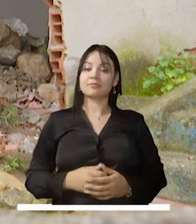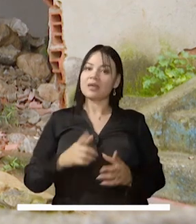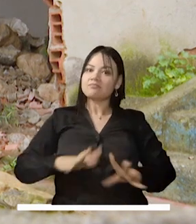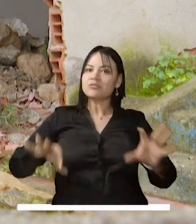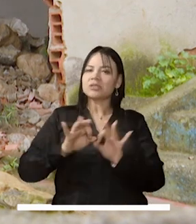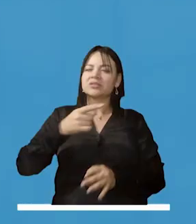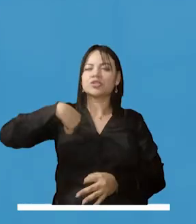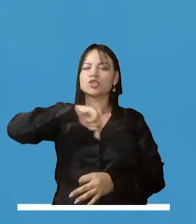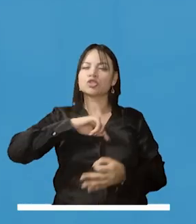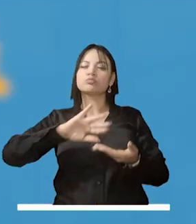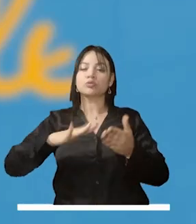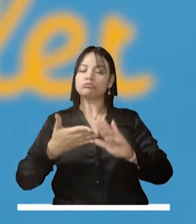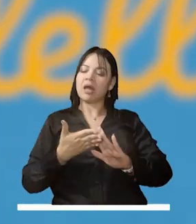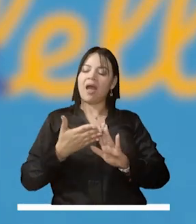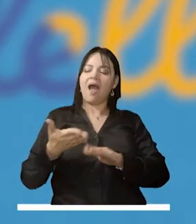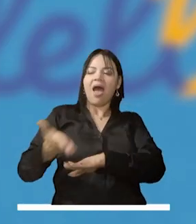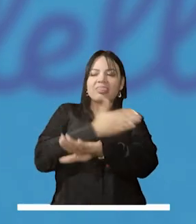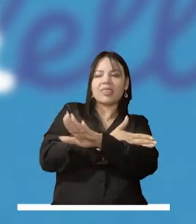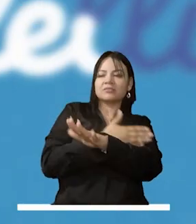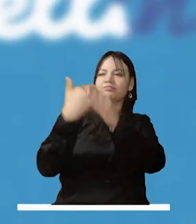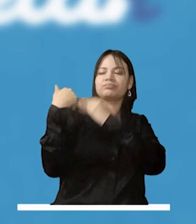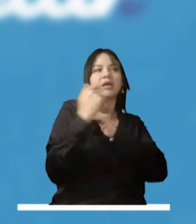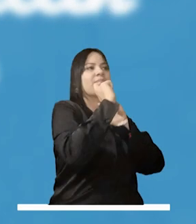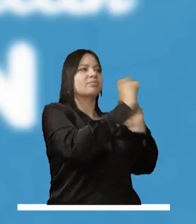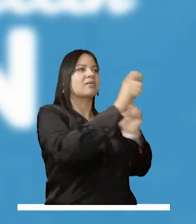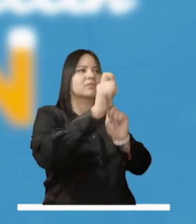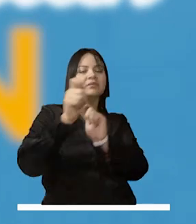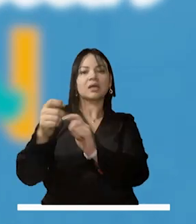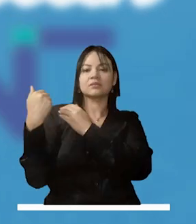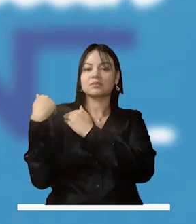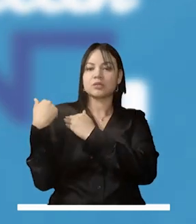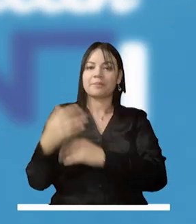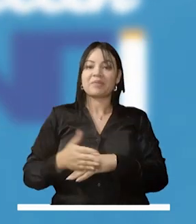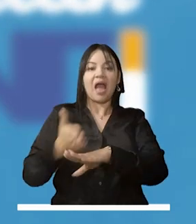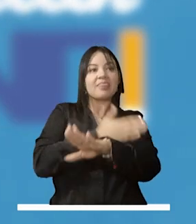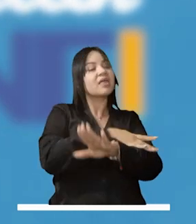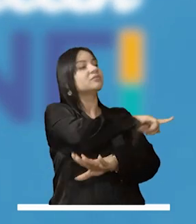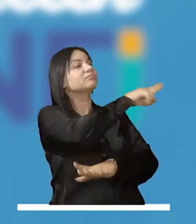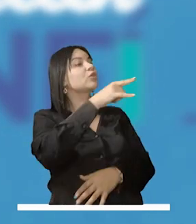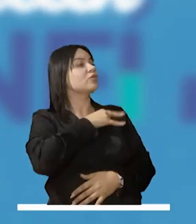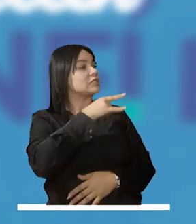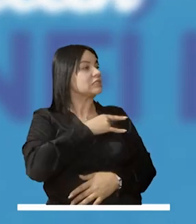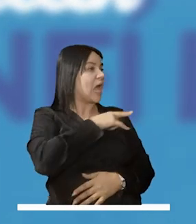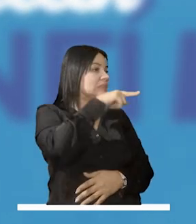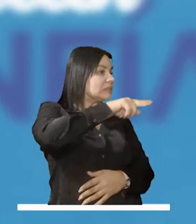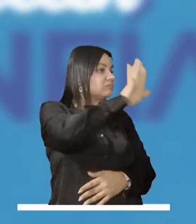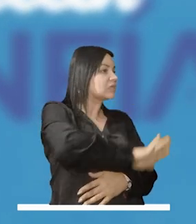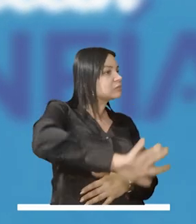comunidad organizarnos, por eso nos hemos venido buscando asesorías con universidades nacionales e